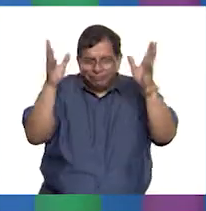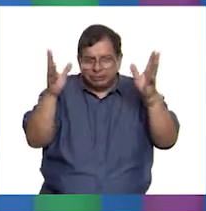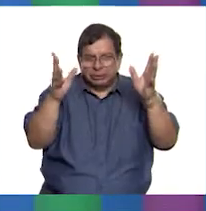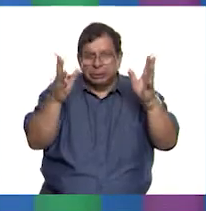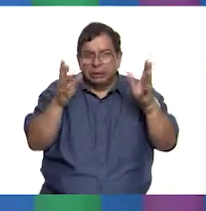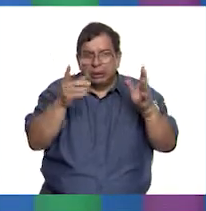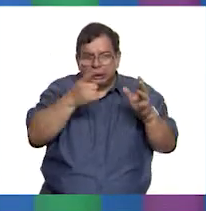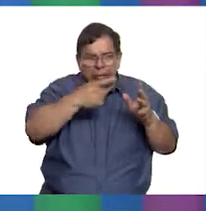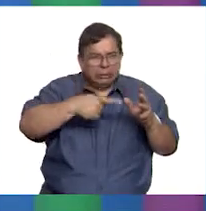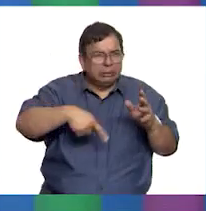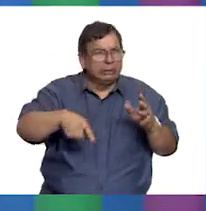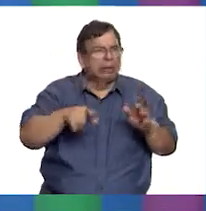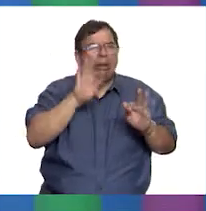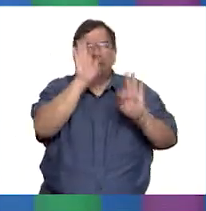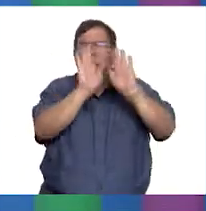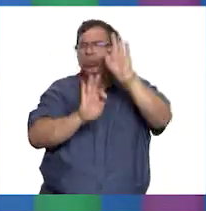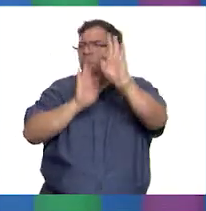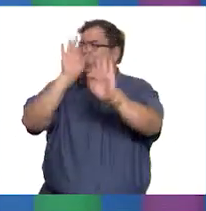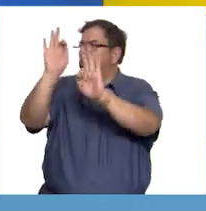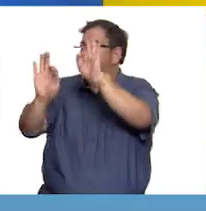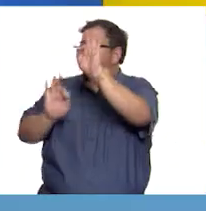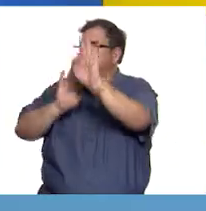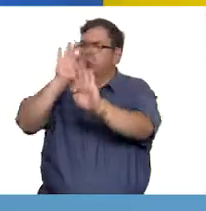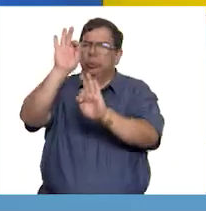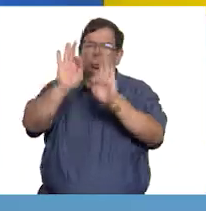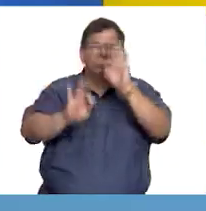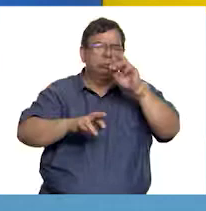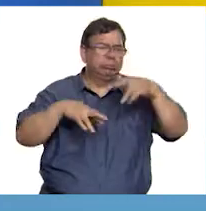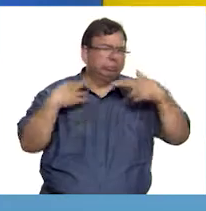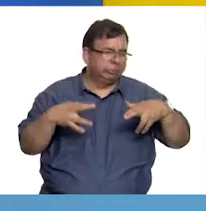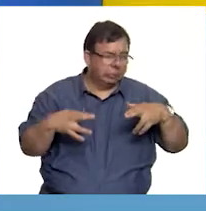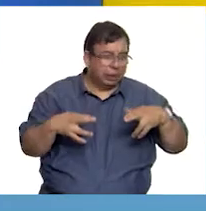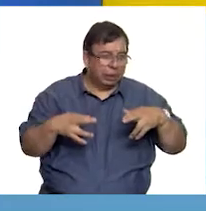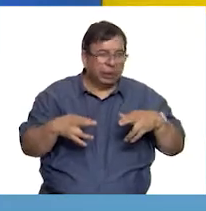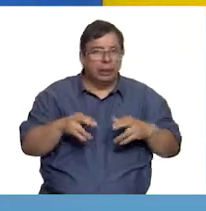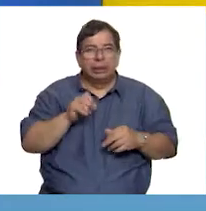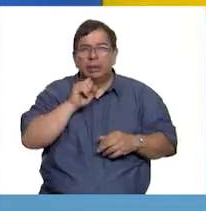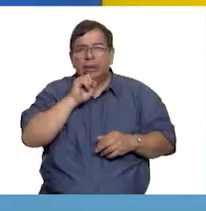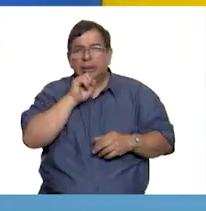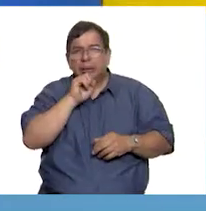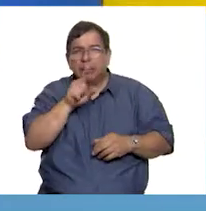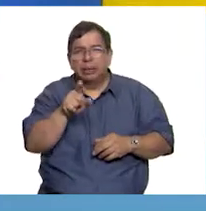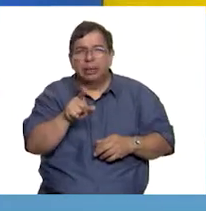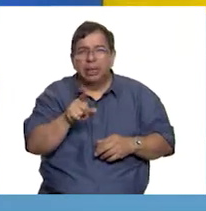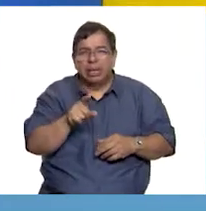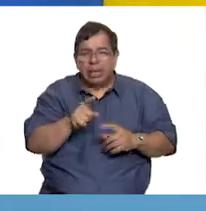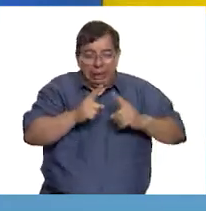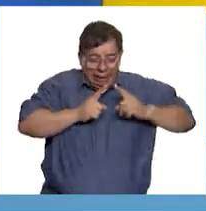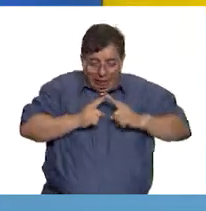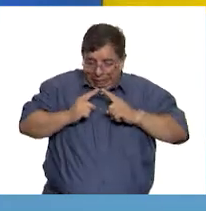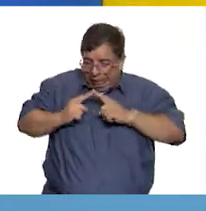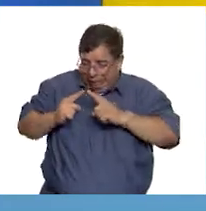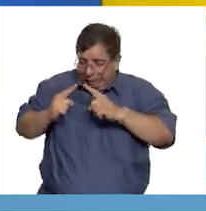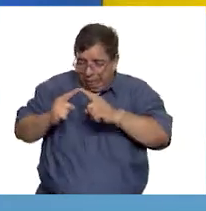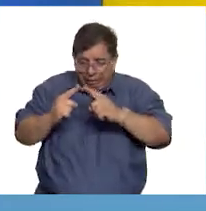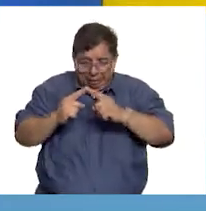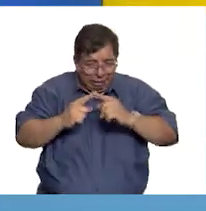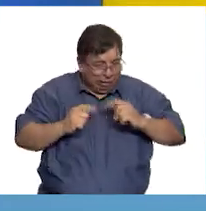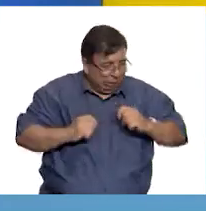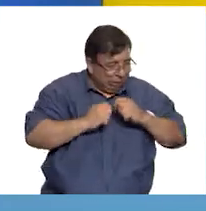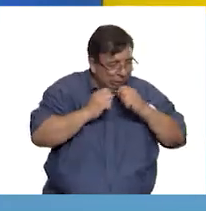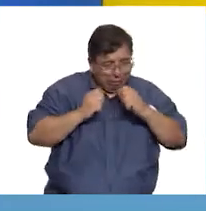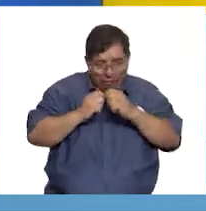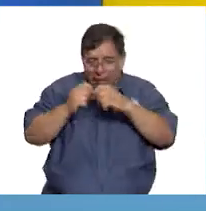muy ricamente decorados. Y si a eso le sumáis todas las iglesias y templos que